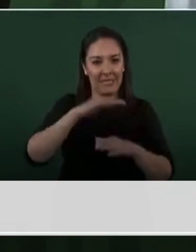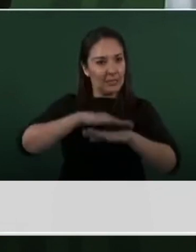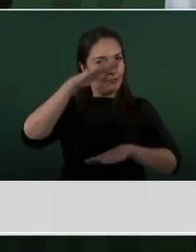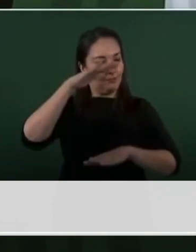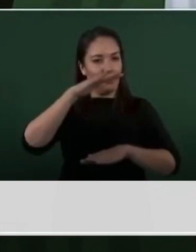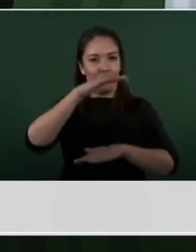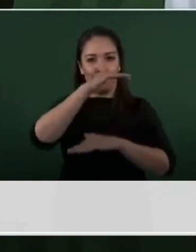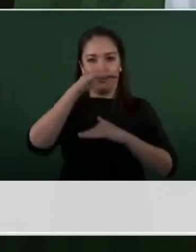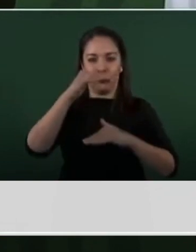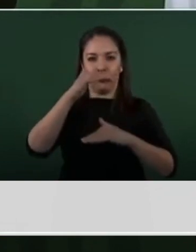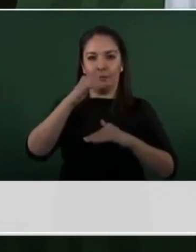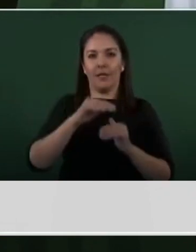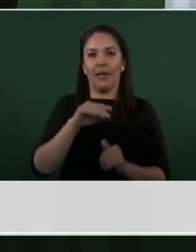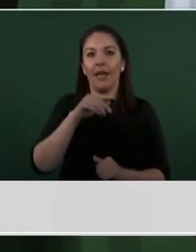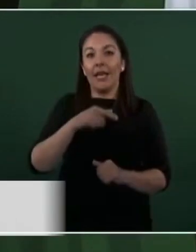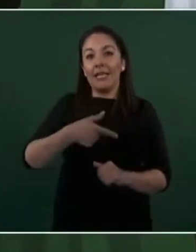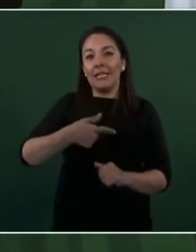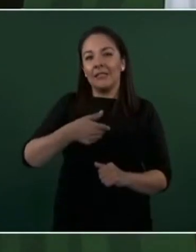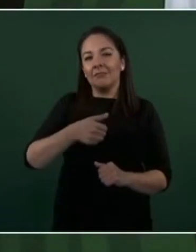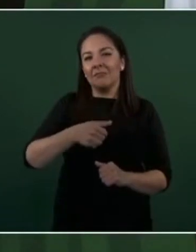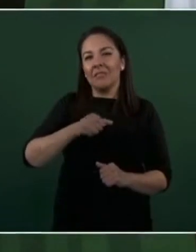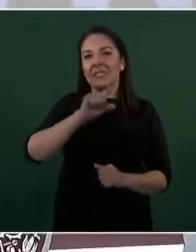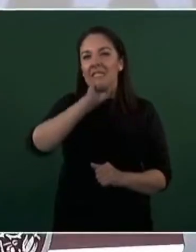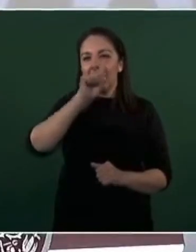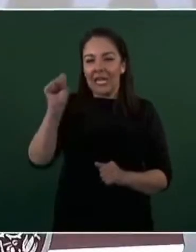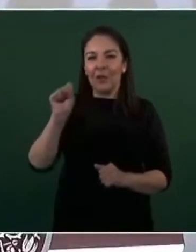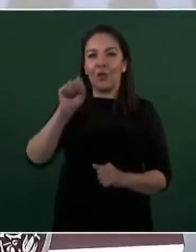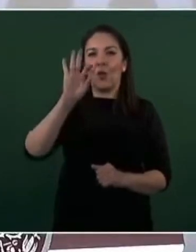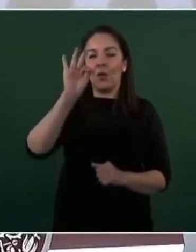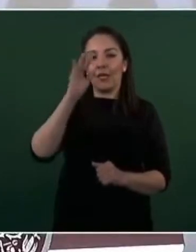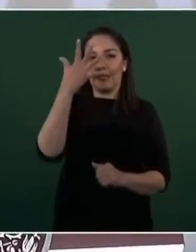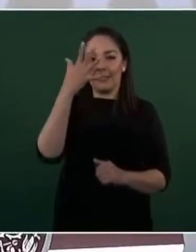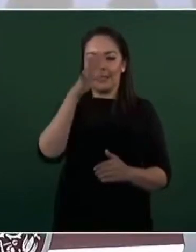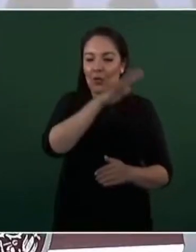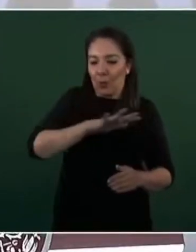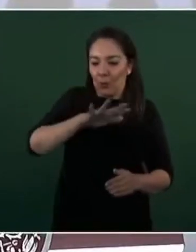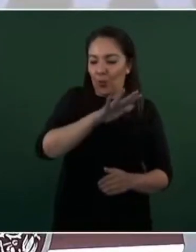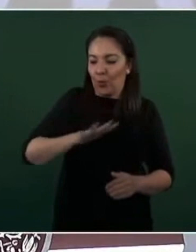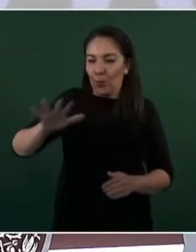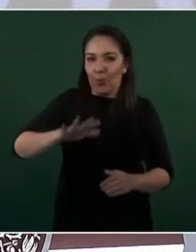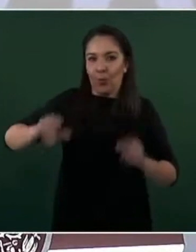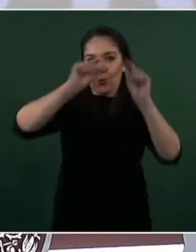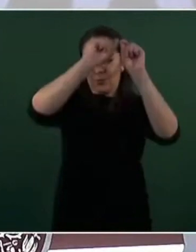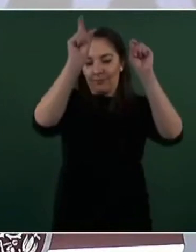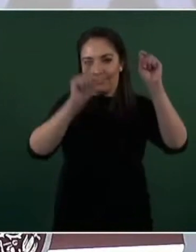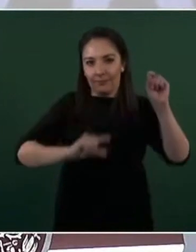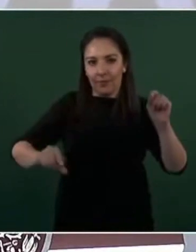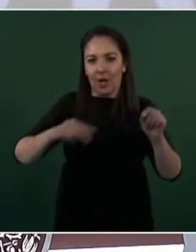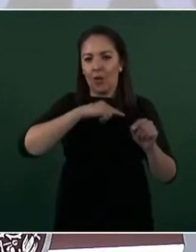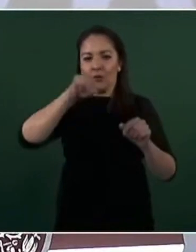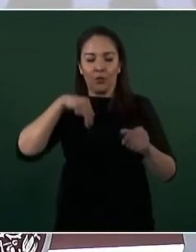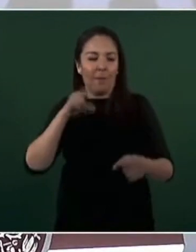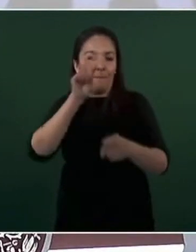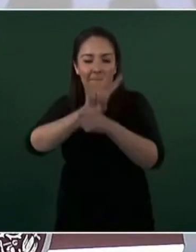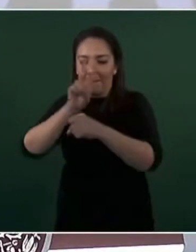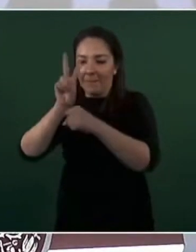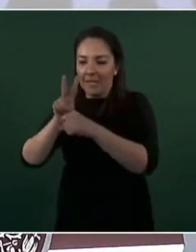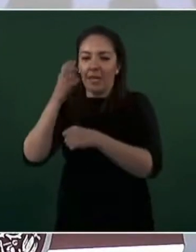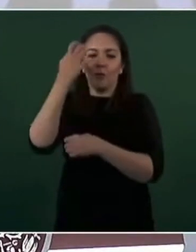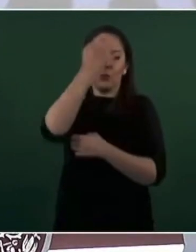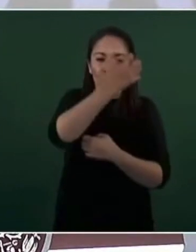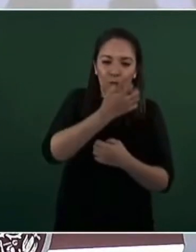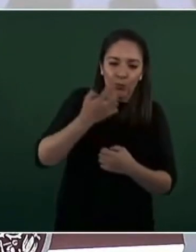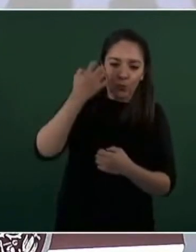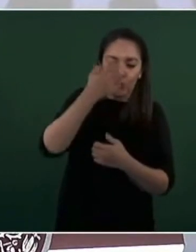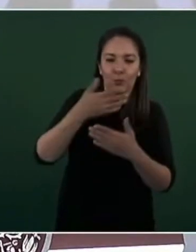145 regiones del país. Lo estuvimos verificando con mucho detenimiento desde